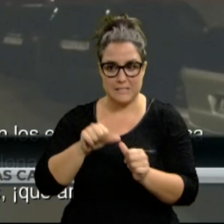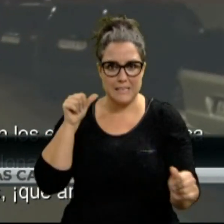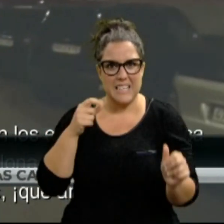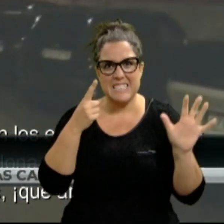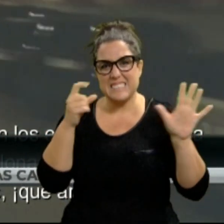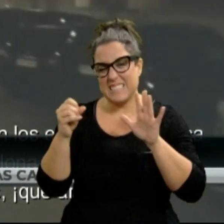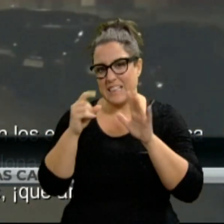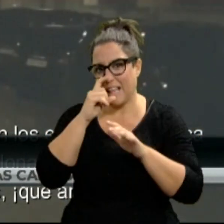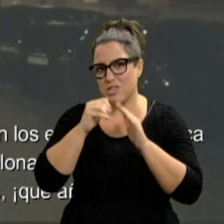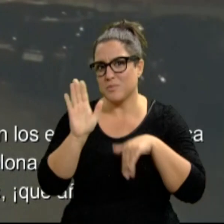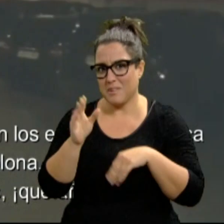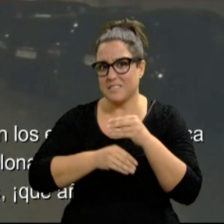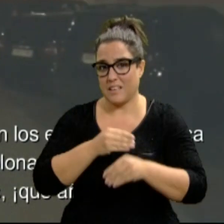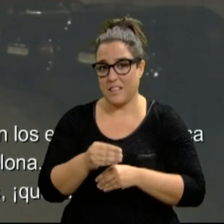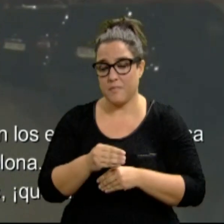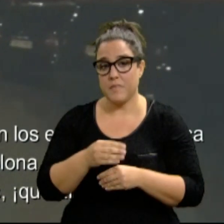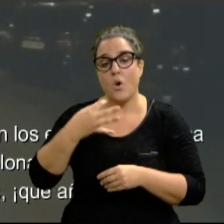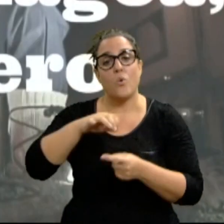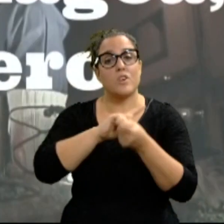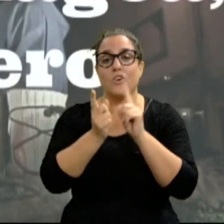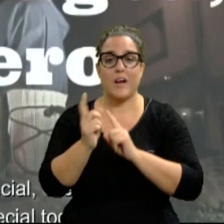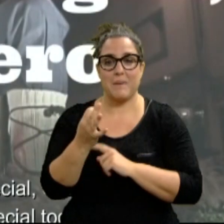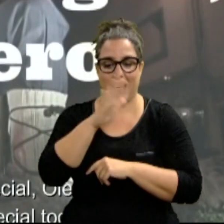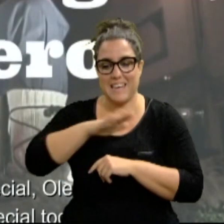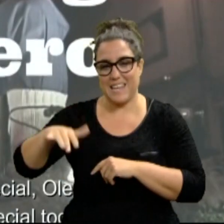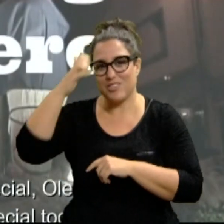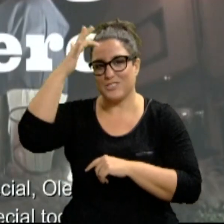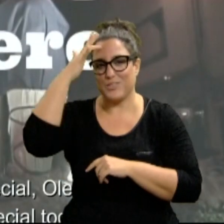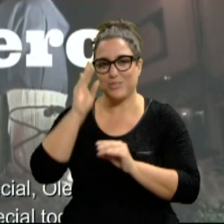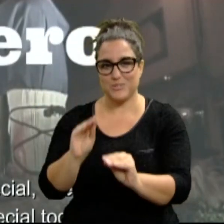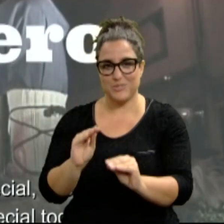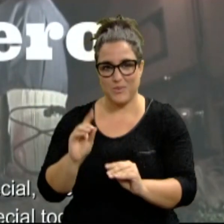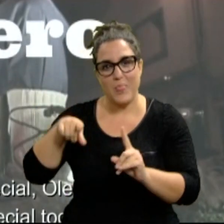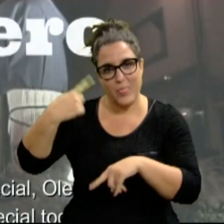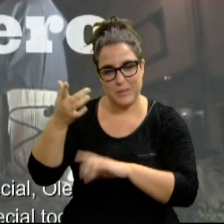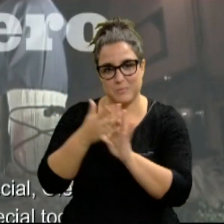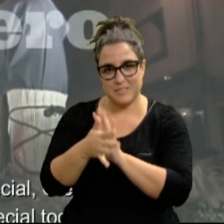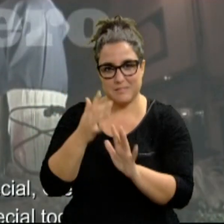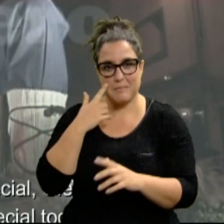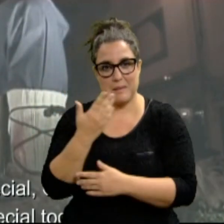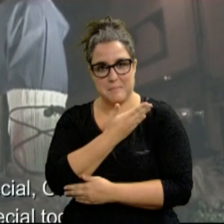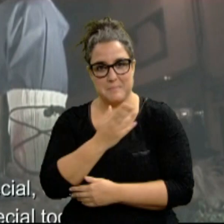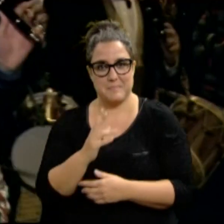más de 60 años. Lo que no cambiará será la ilusión de los más pequeños. Luego vemos este vídeo.